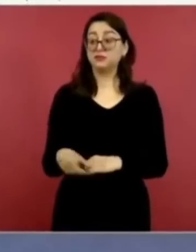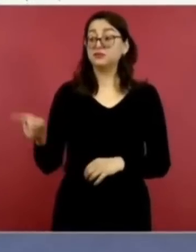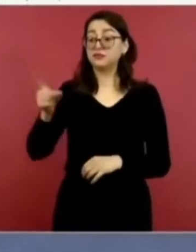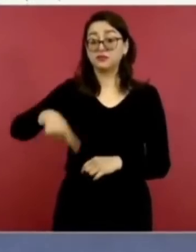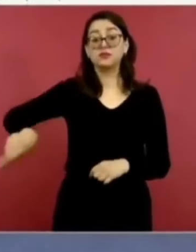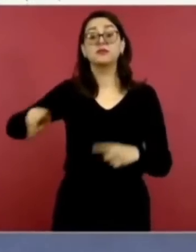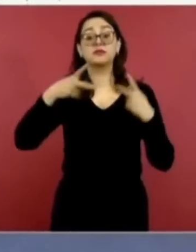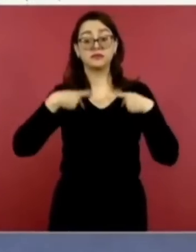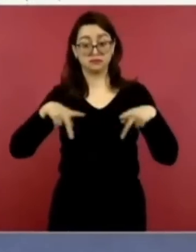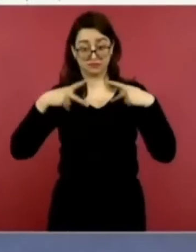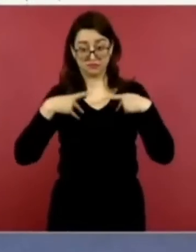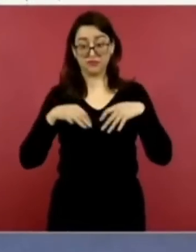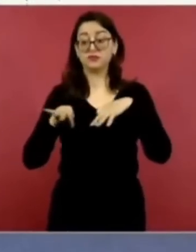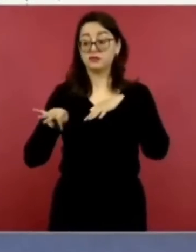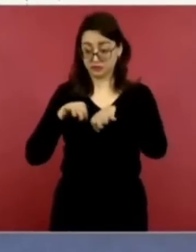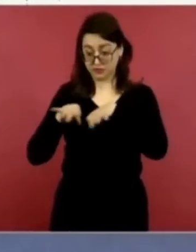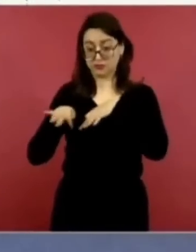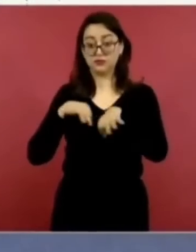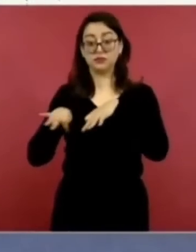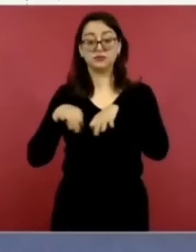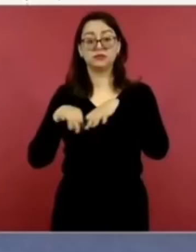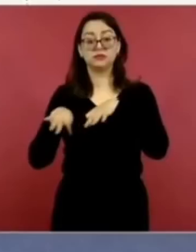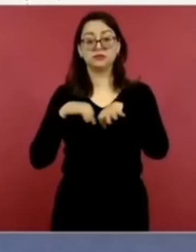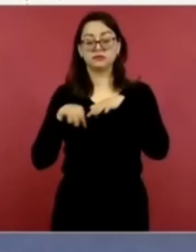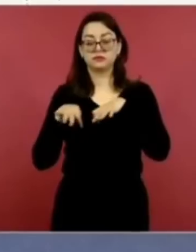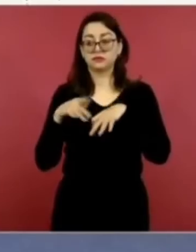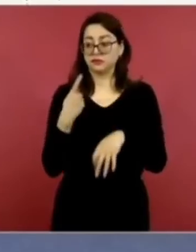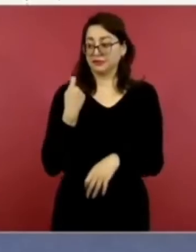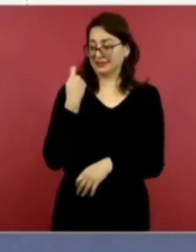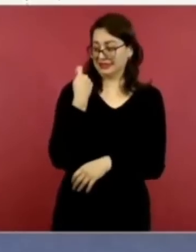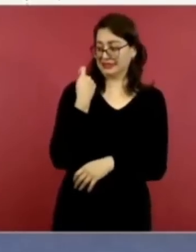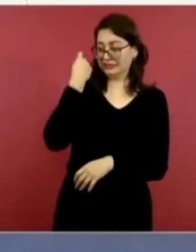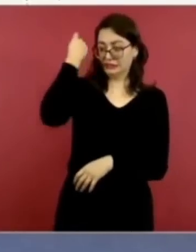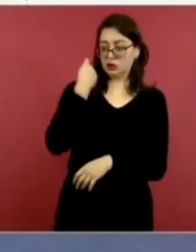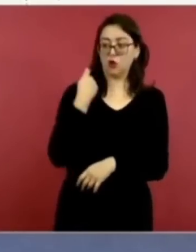van a recibir al pensionarse,